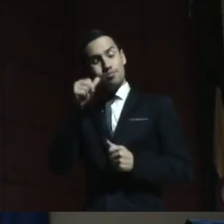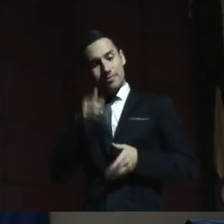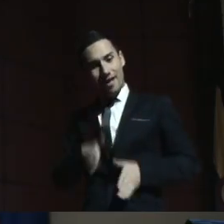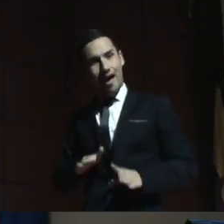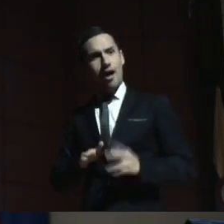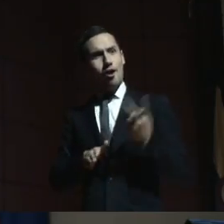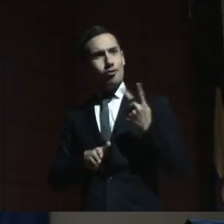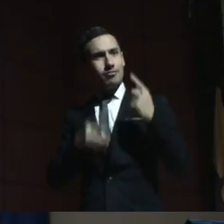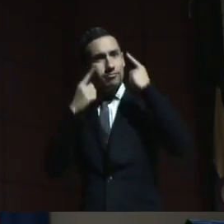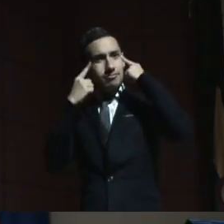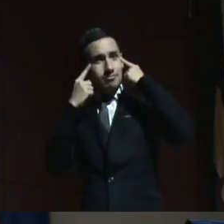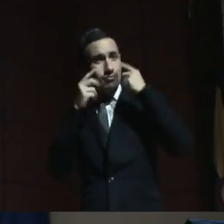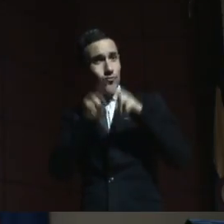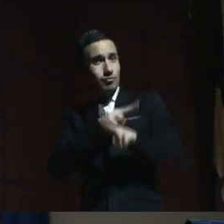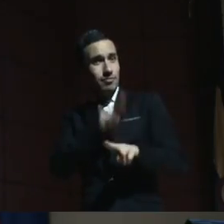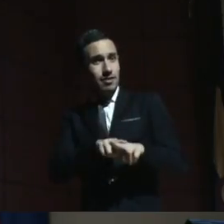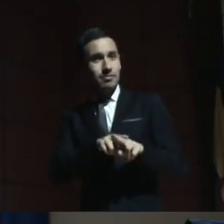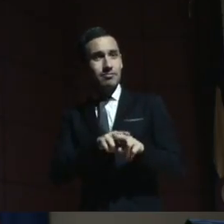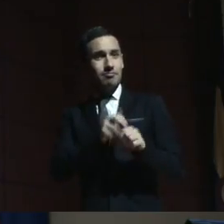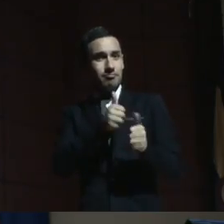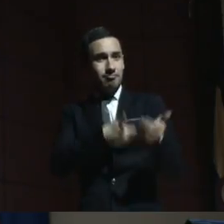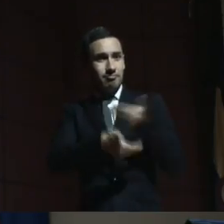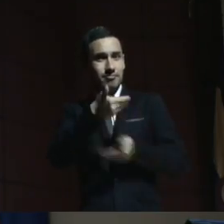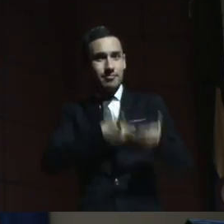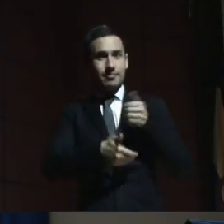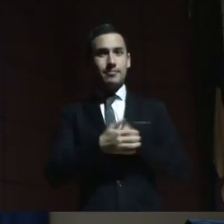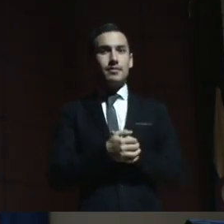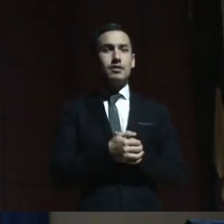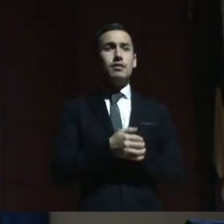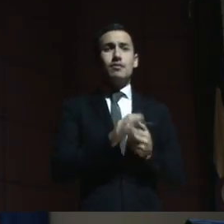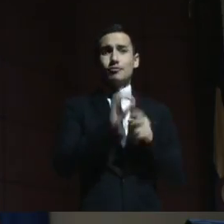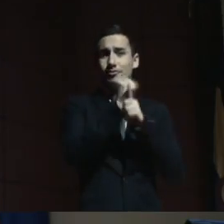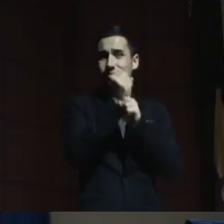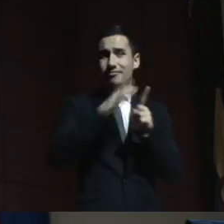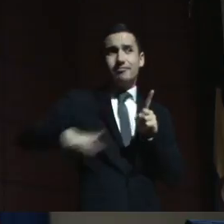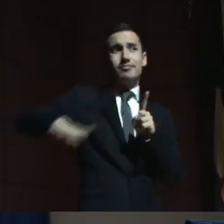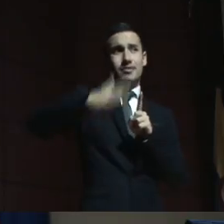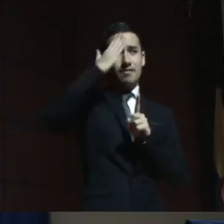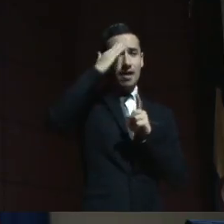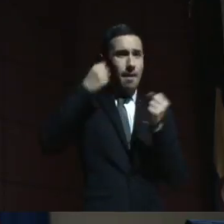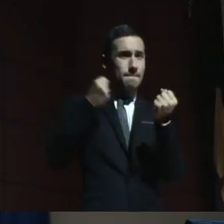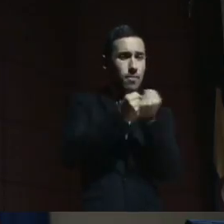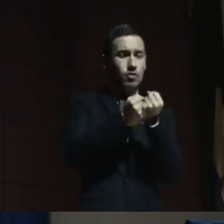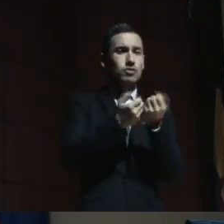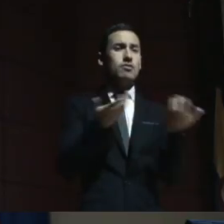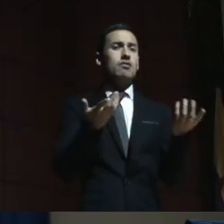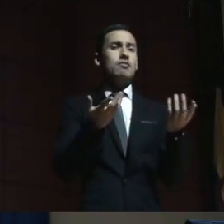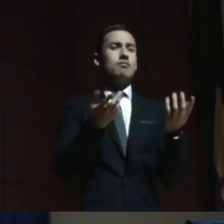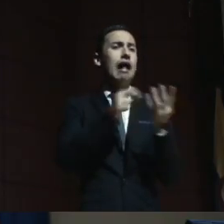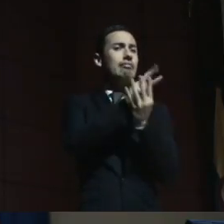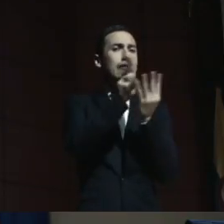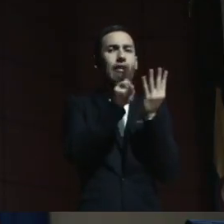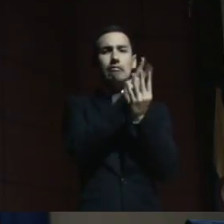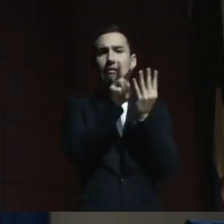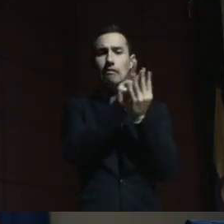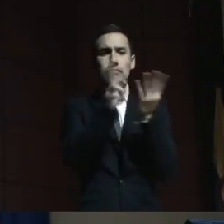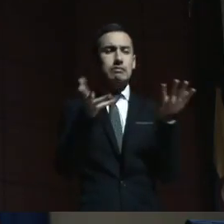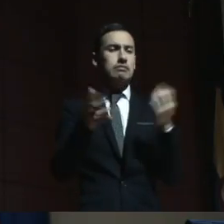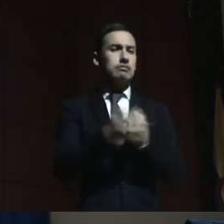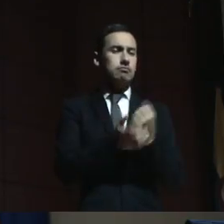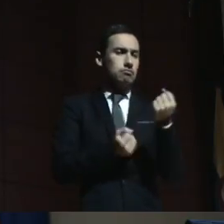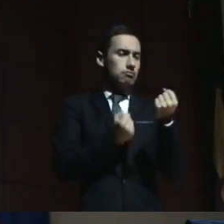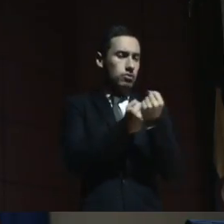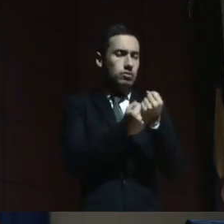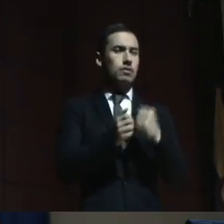descartar como sociedad hoy, cuando hablamos de apoyos, cuando hablamos de alternativas, creo que,